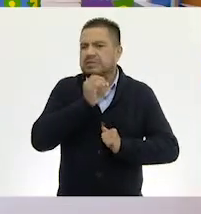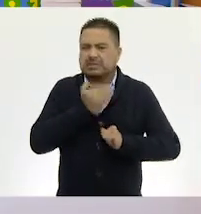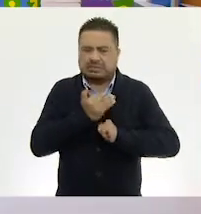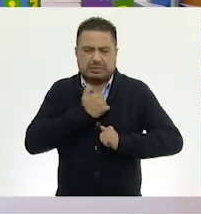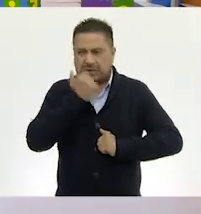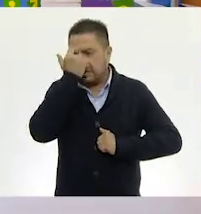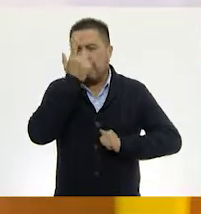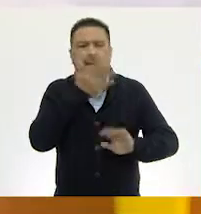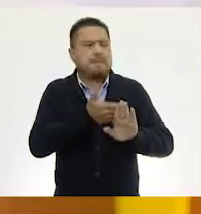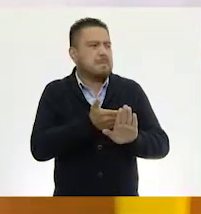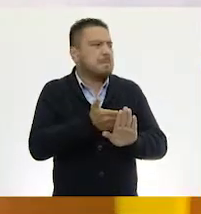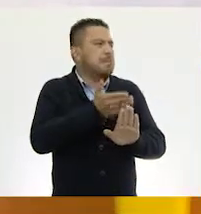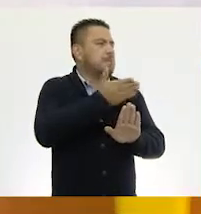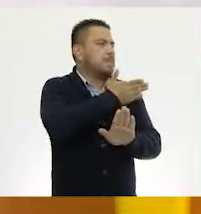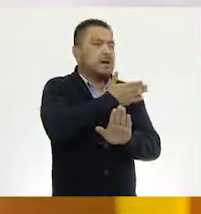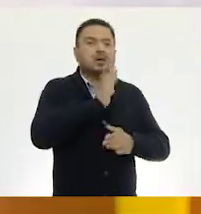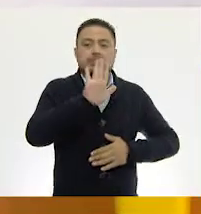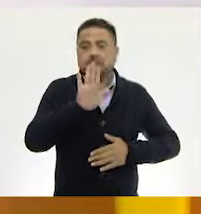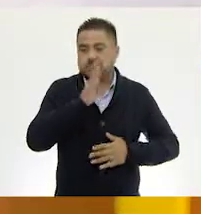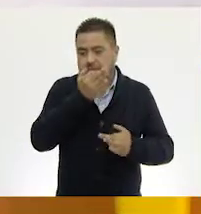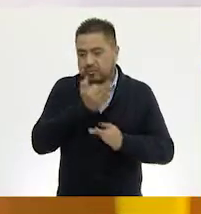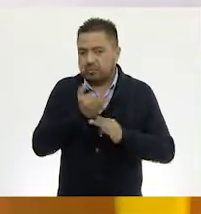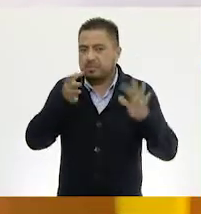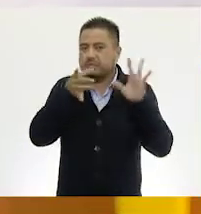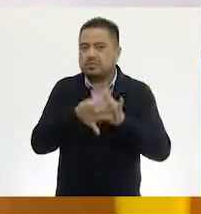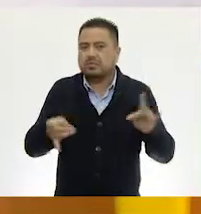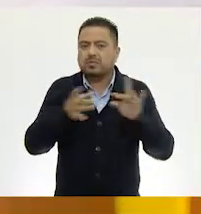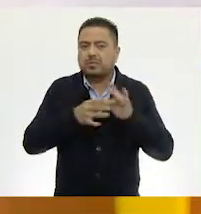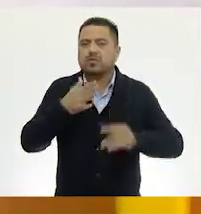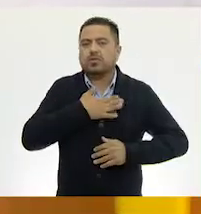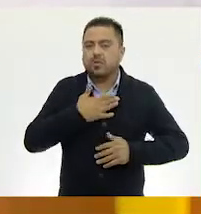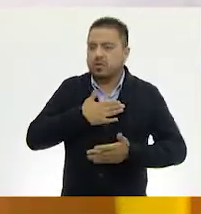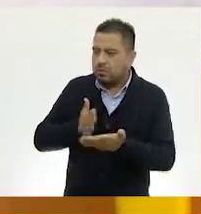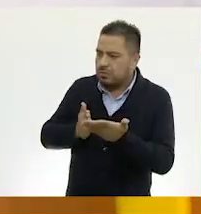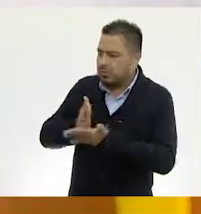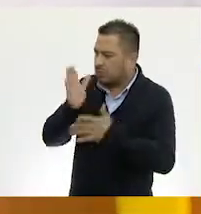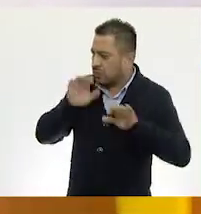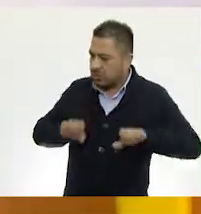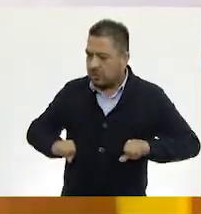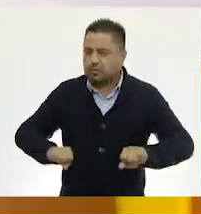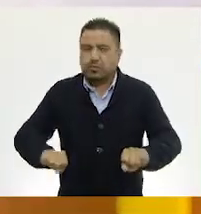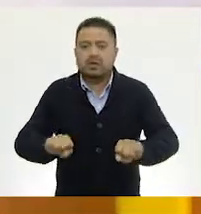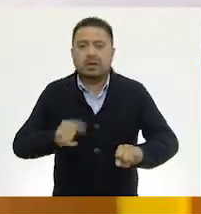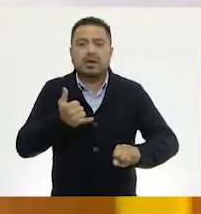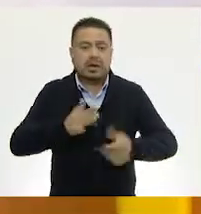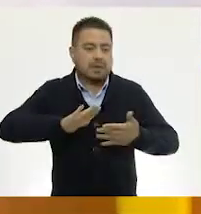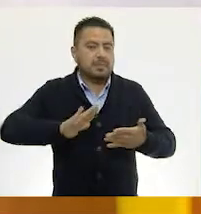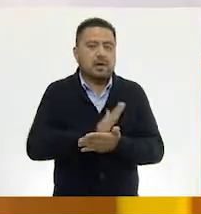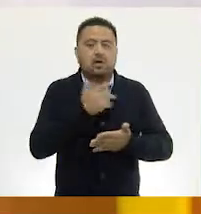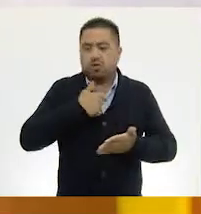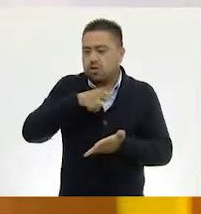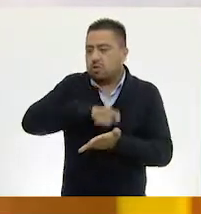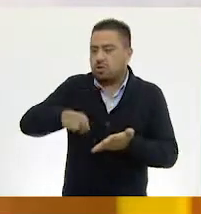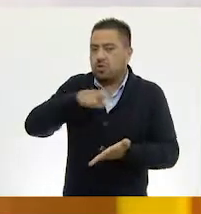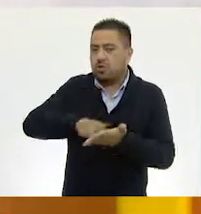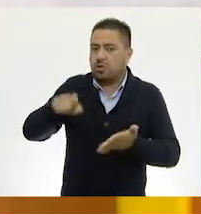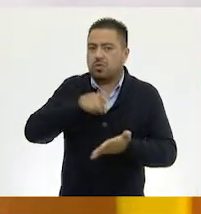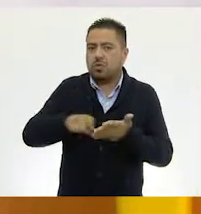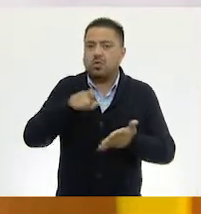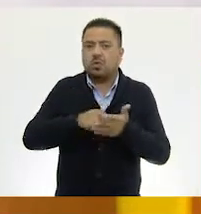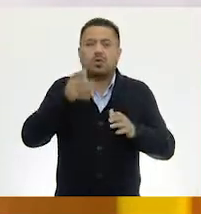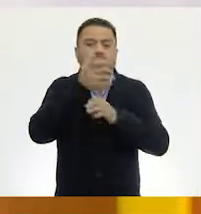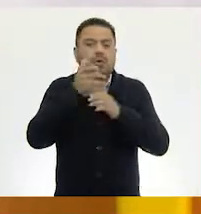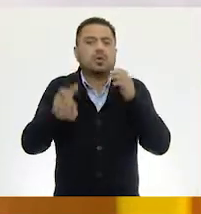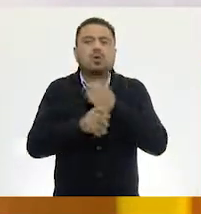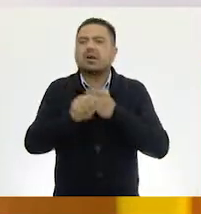ocurrió hace mucho tiempo. Mira, resulta que yo fui al supermercado y yo compré un